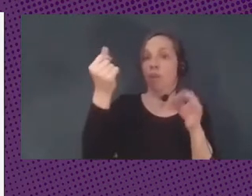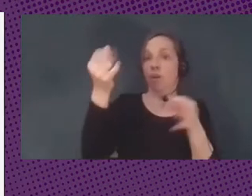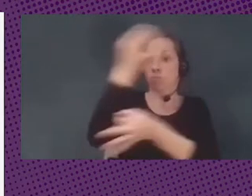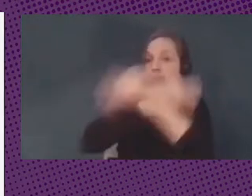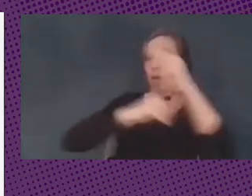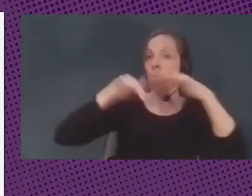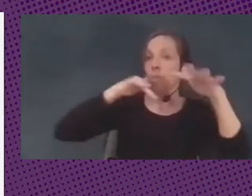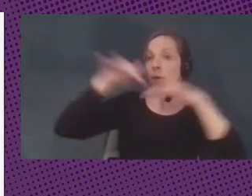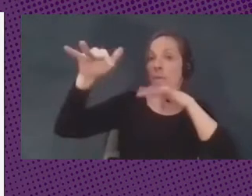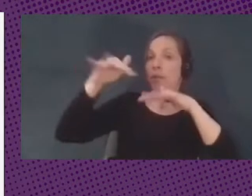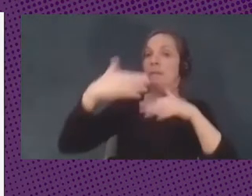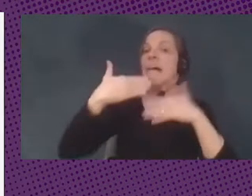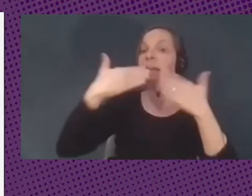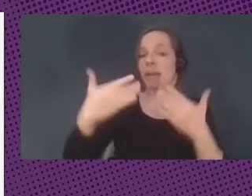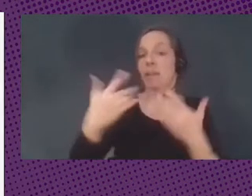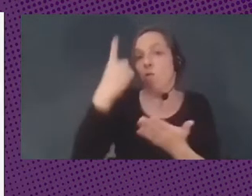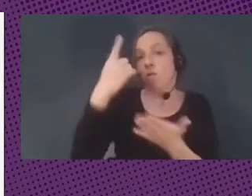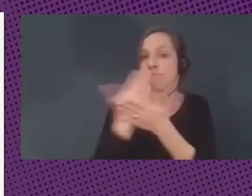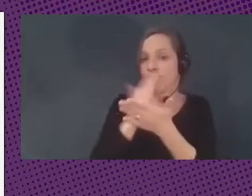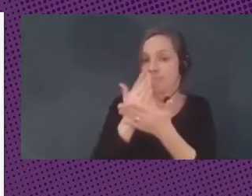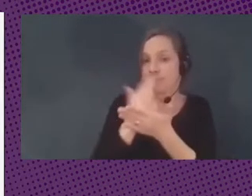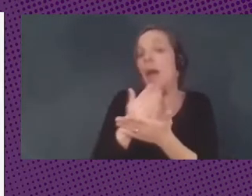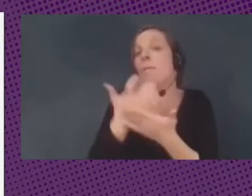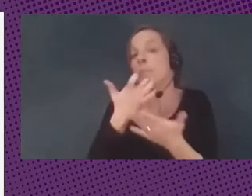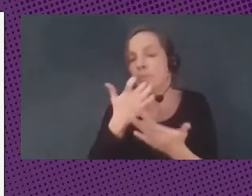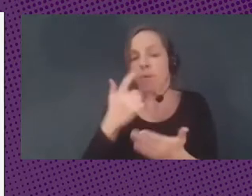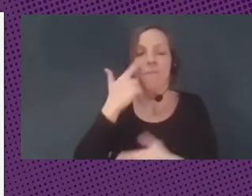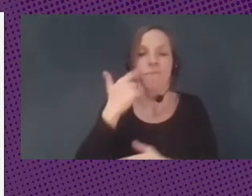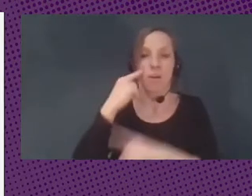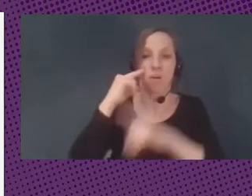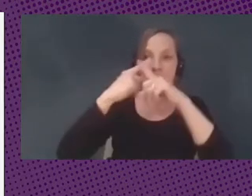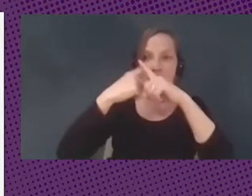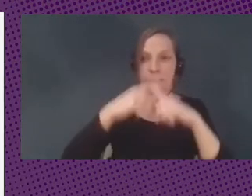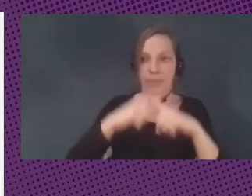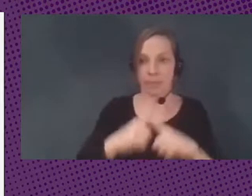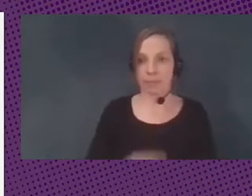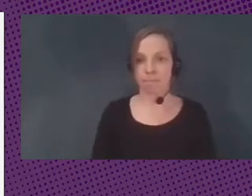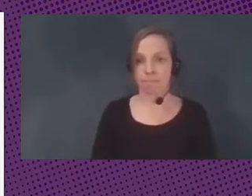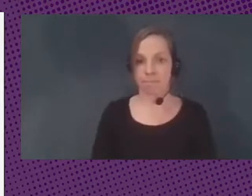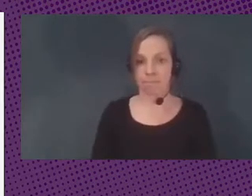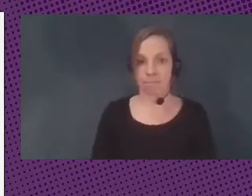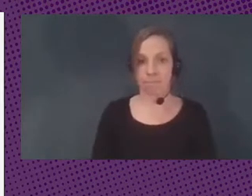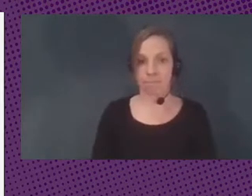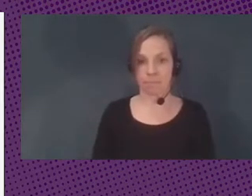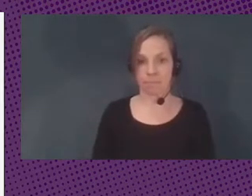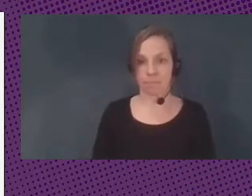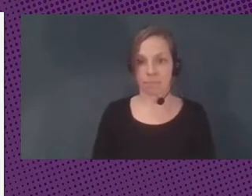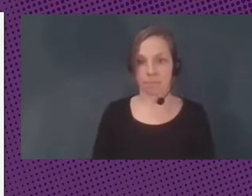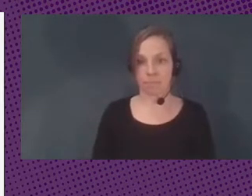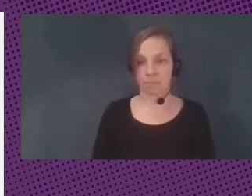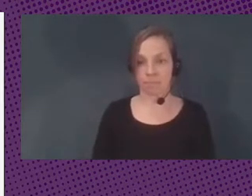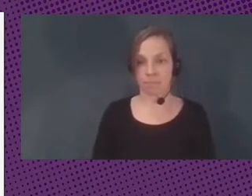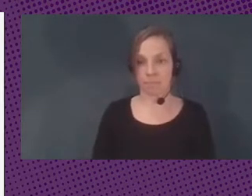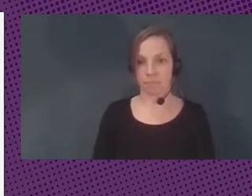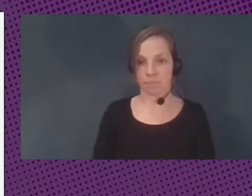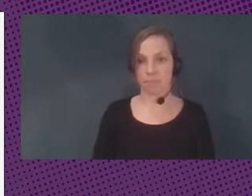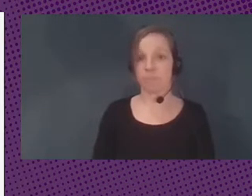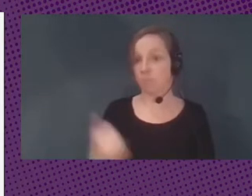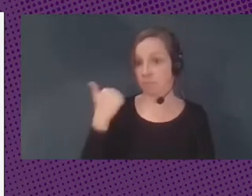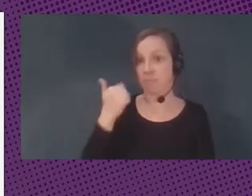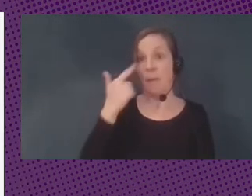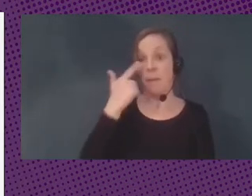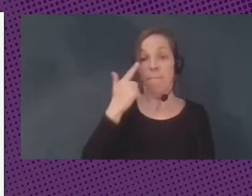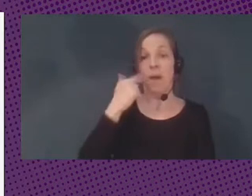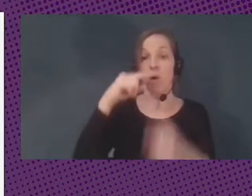este caso, el banco de Ámsterdam. Ahora, como ustedes se pueden imaginar, en el banco de Ámsterdam